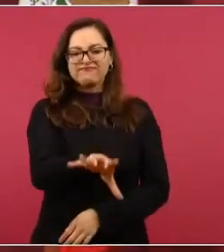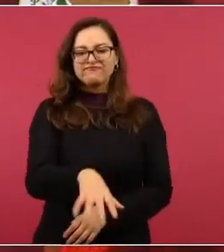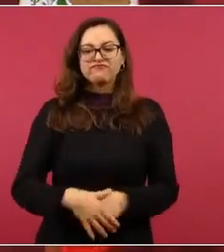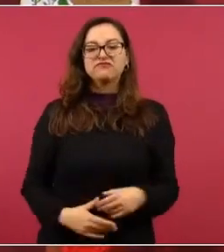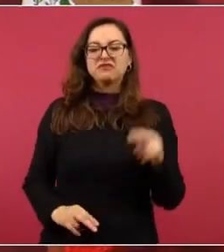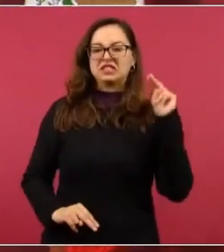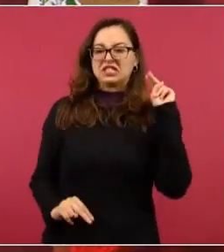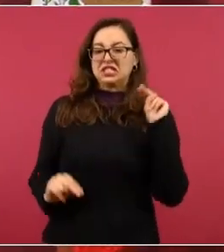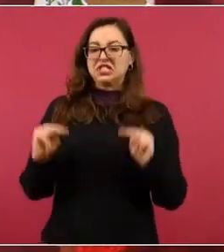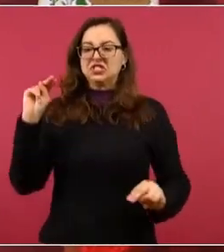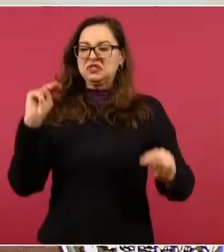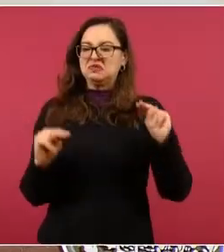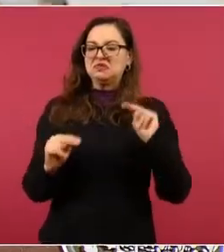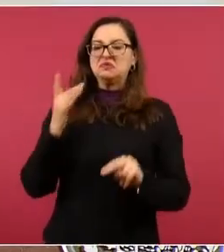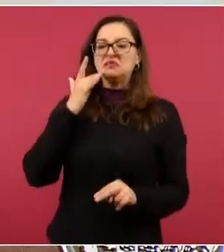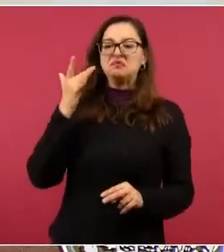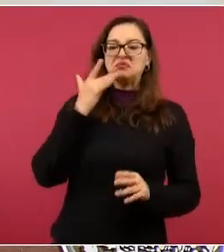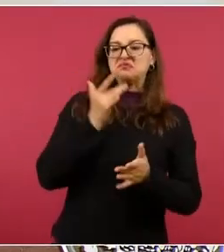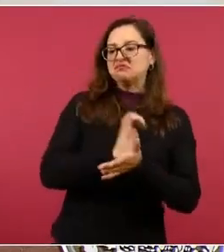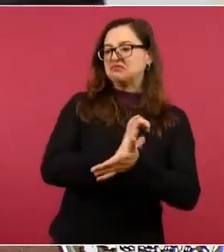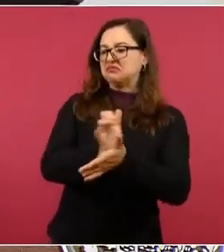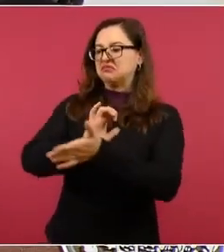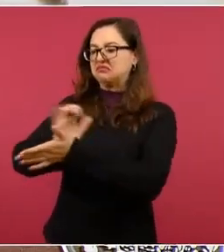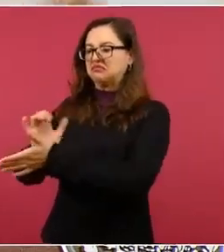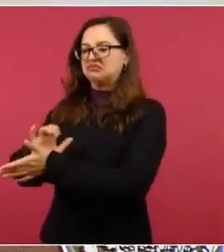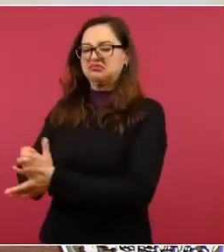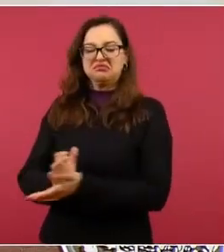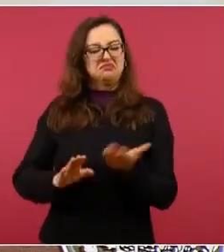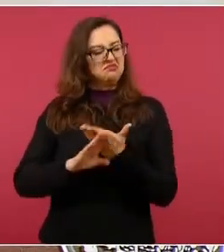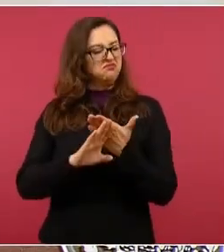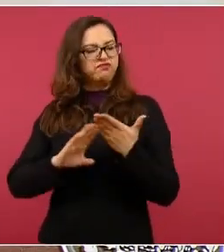clasismo, no quiero la discriminación.